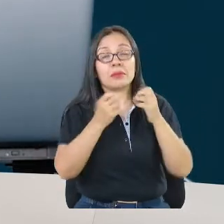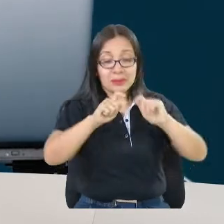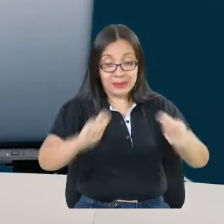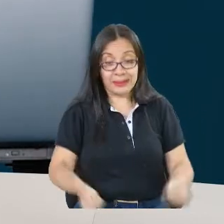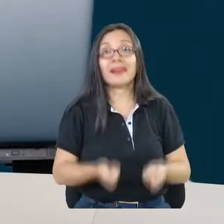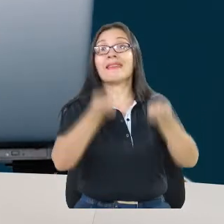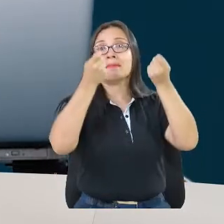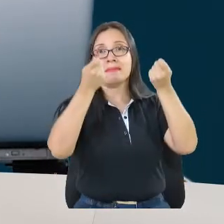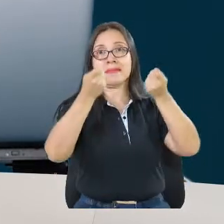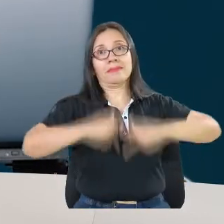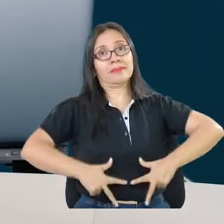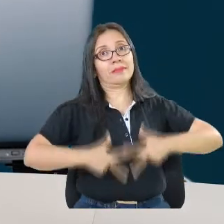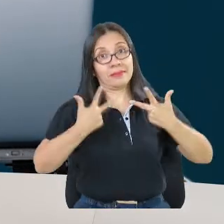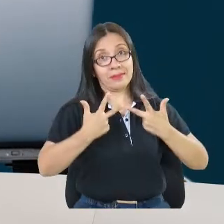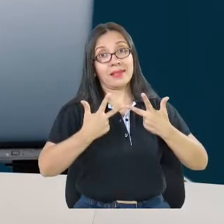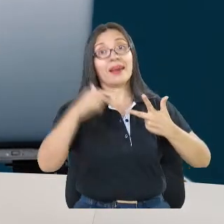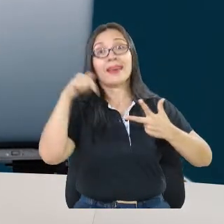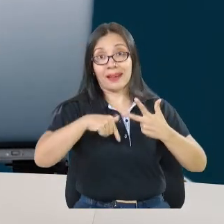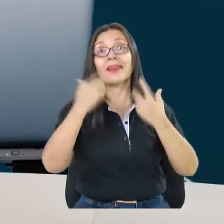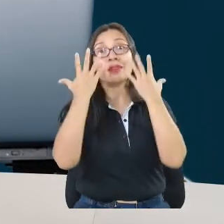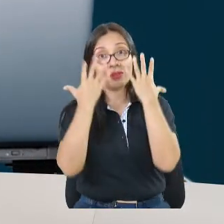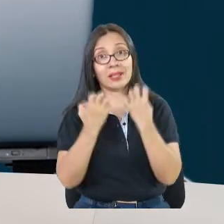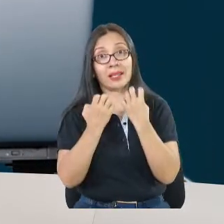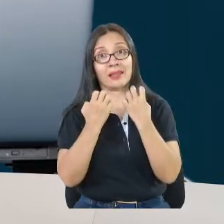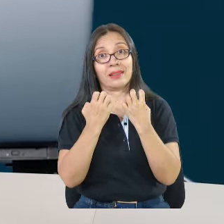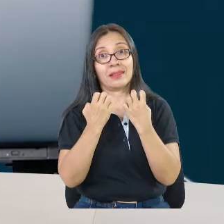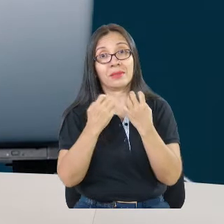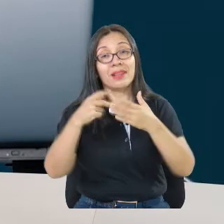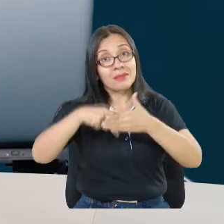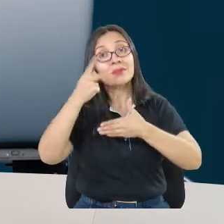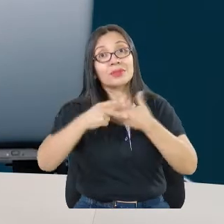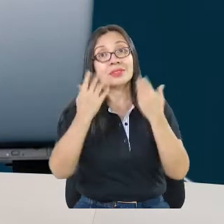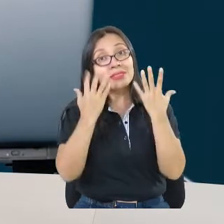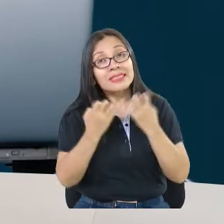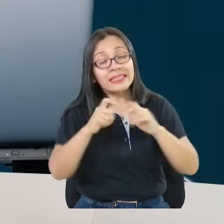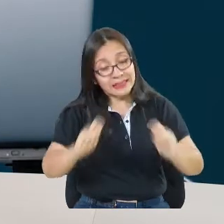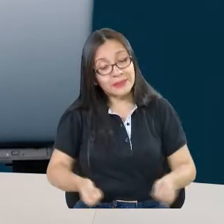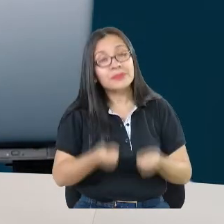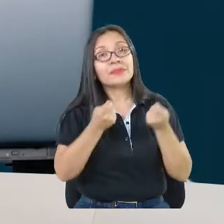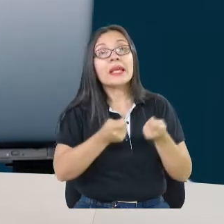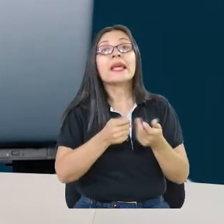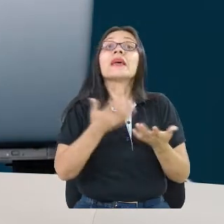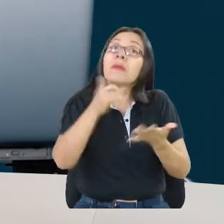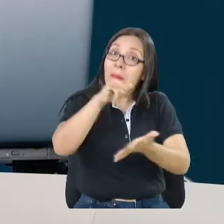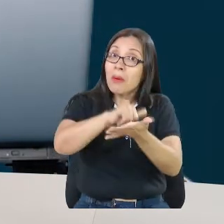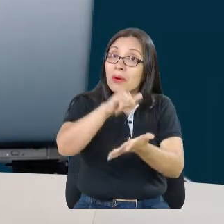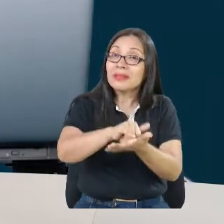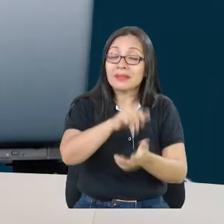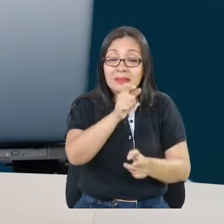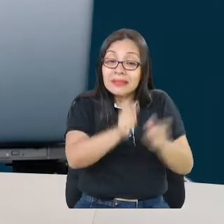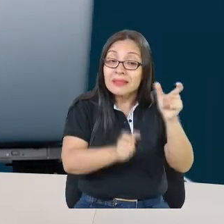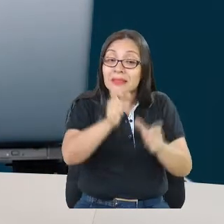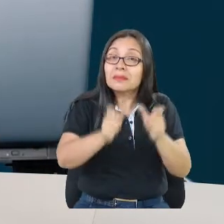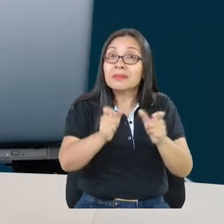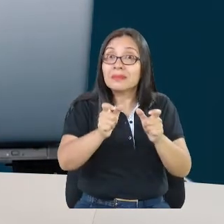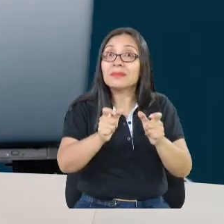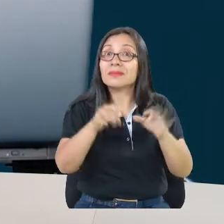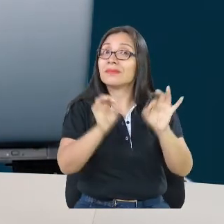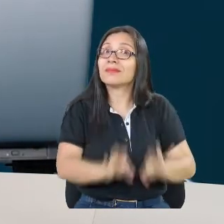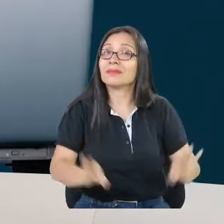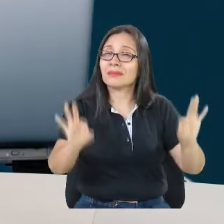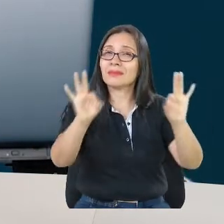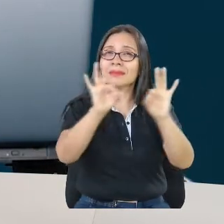le apunta a salvar vidas. Y esas personas en la comunidad son nuestros aliados para propiciar el desarrollo sostenible,